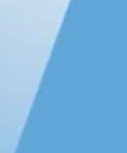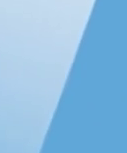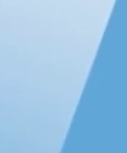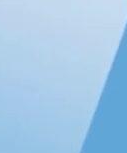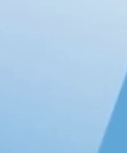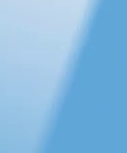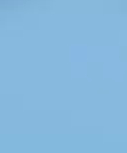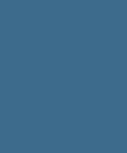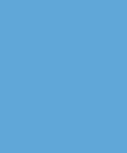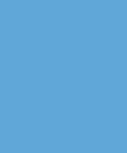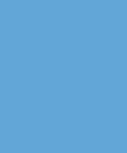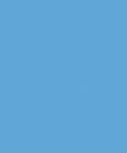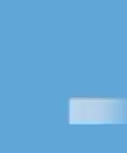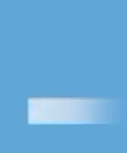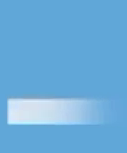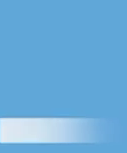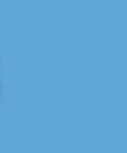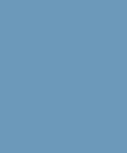Regresamos.